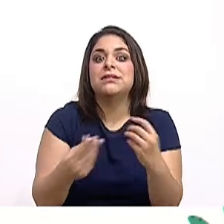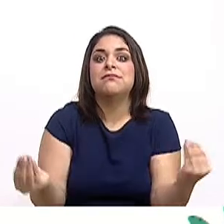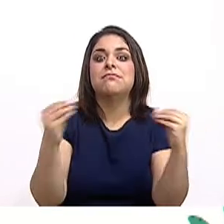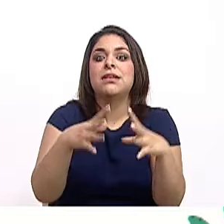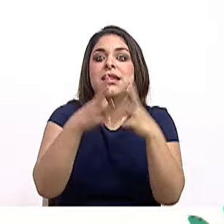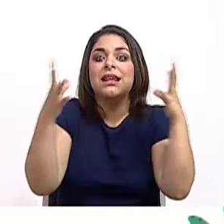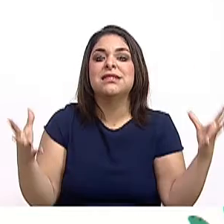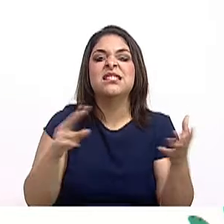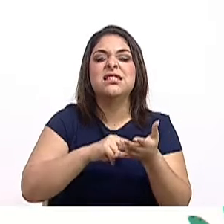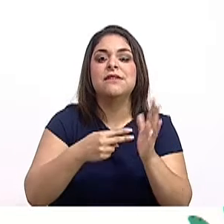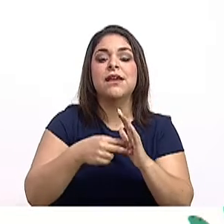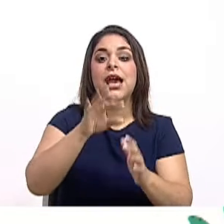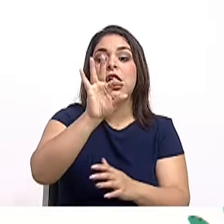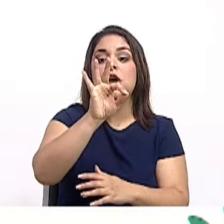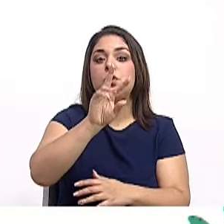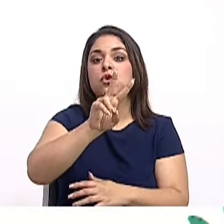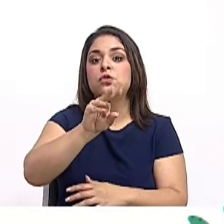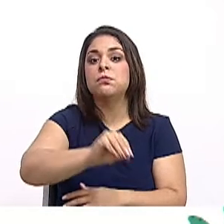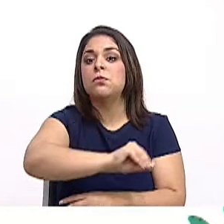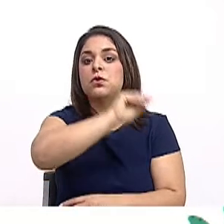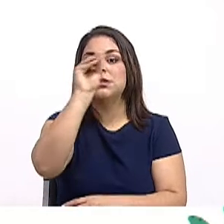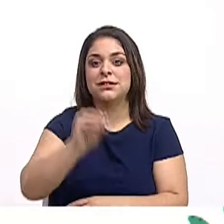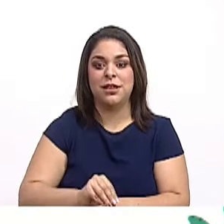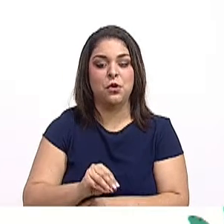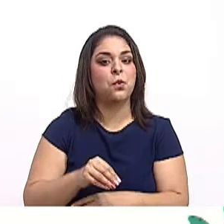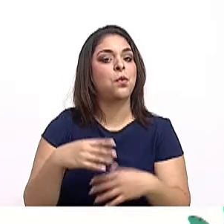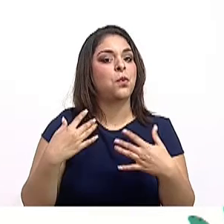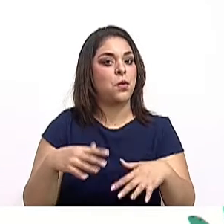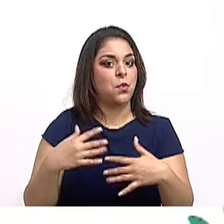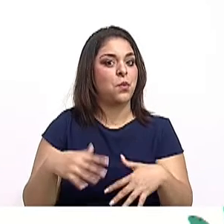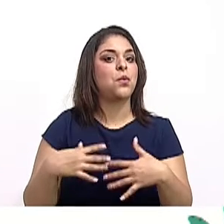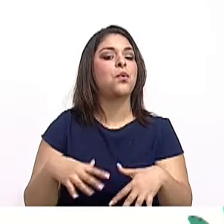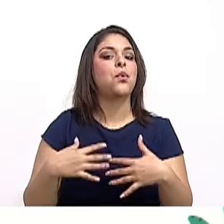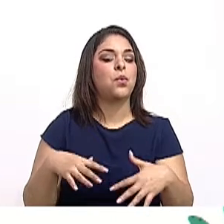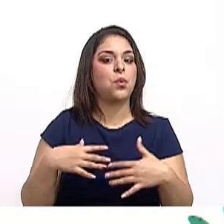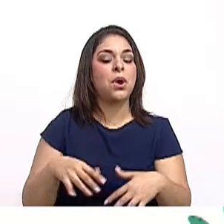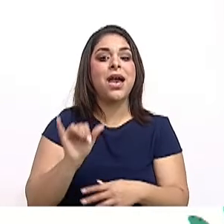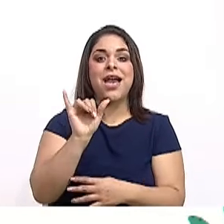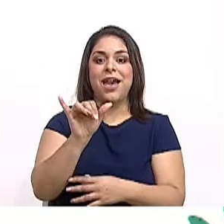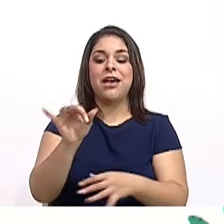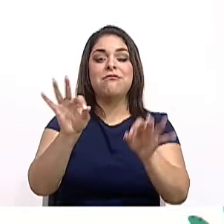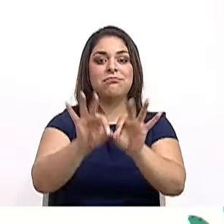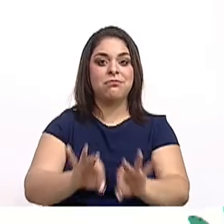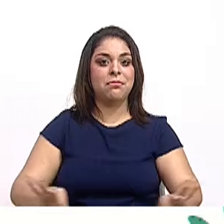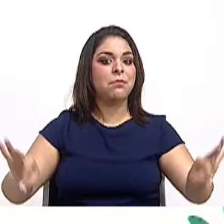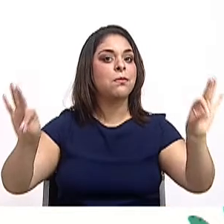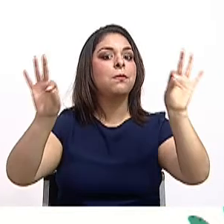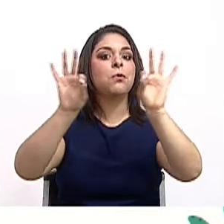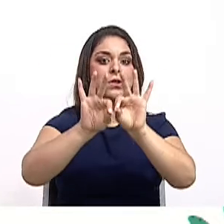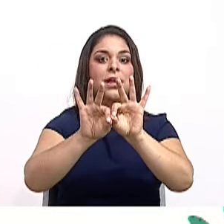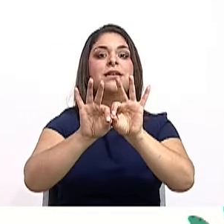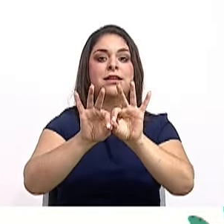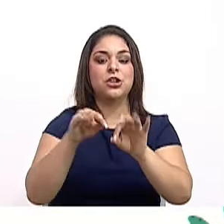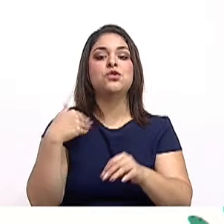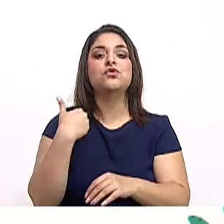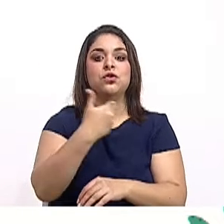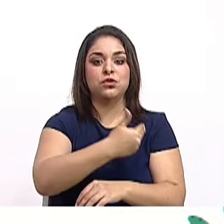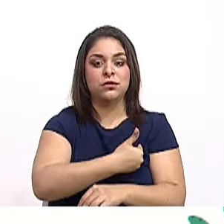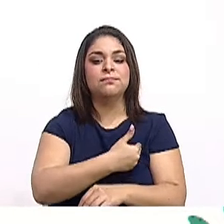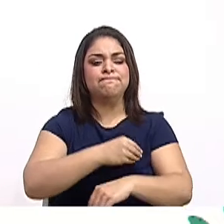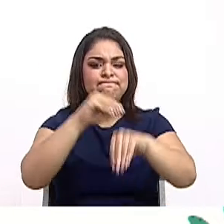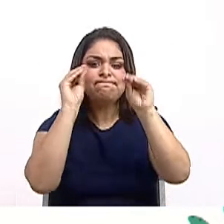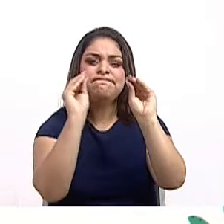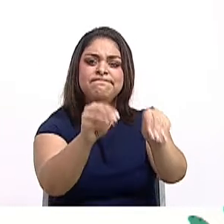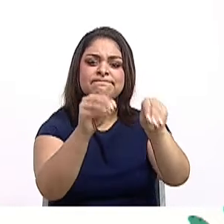un 92%. Nada más y nada menos. De allí la importancia que estamos generando en la